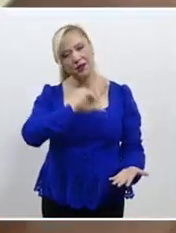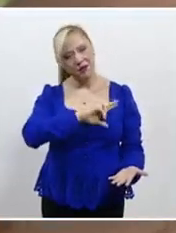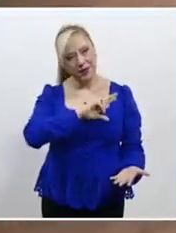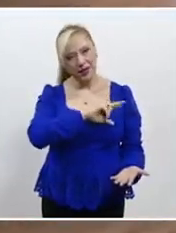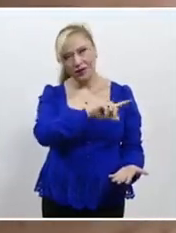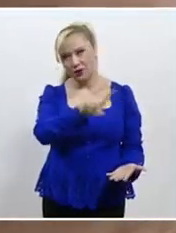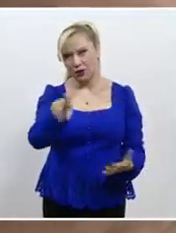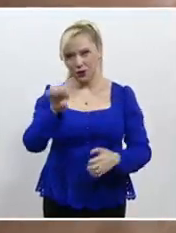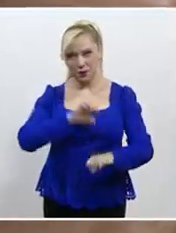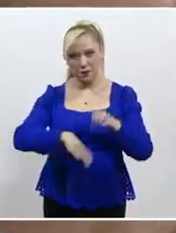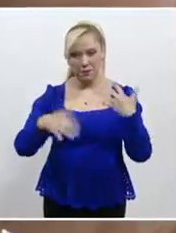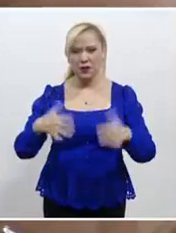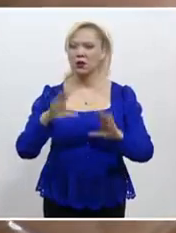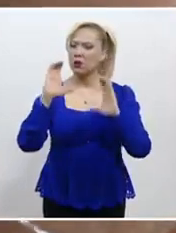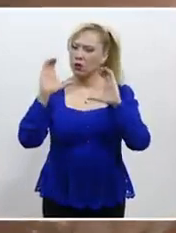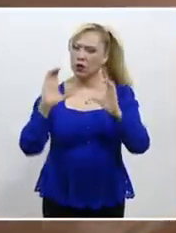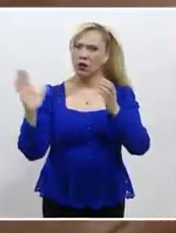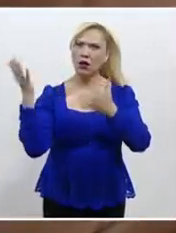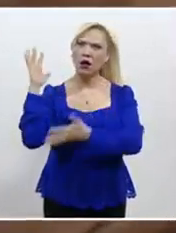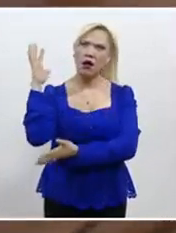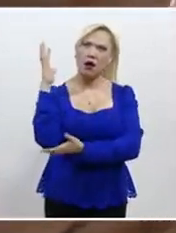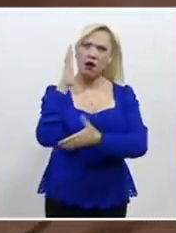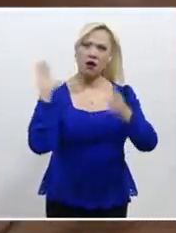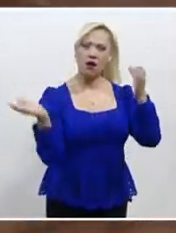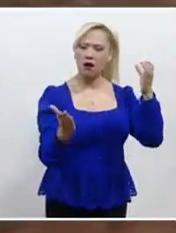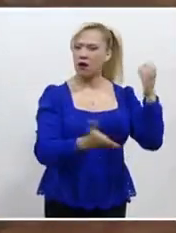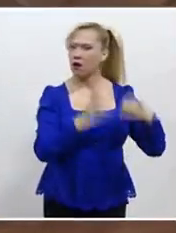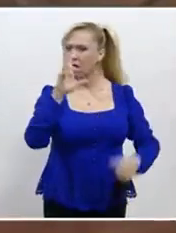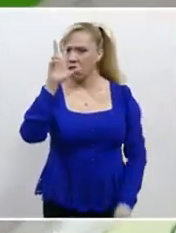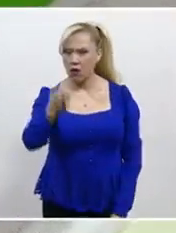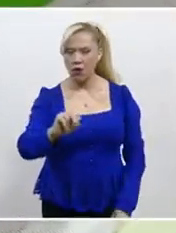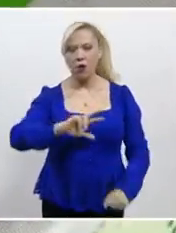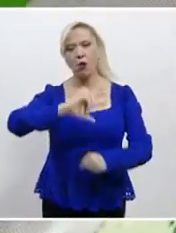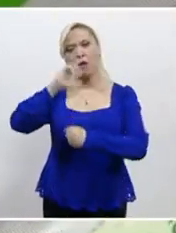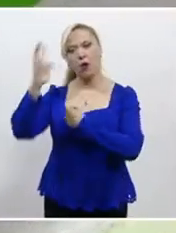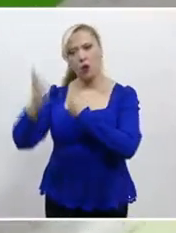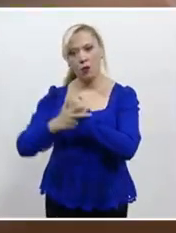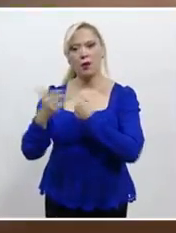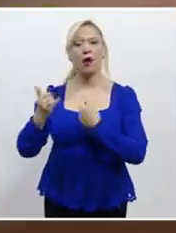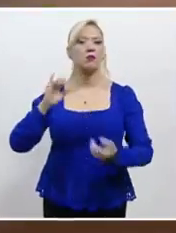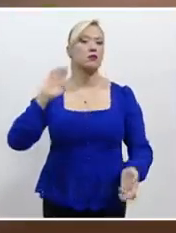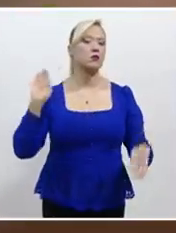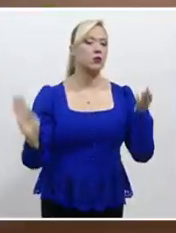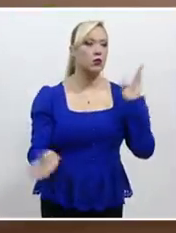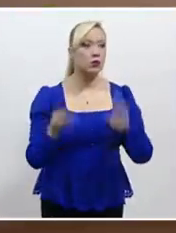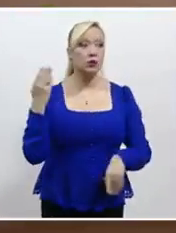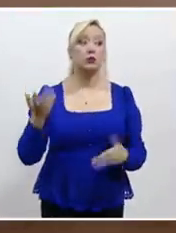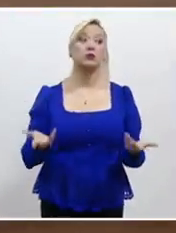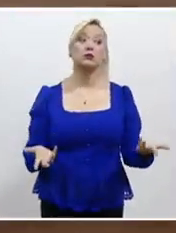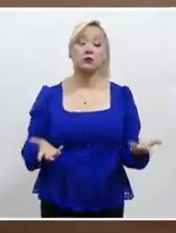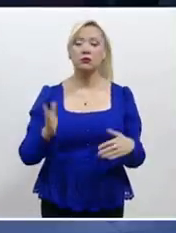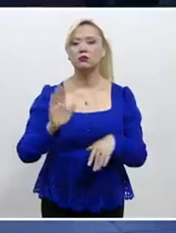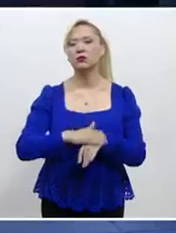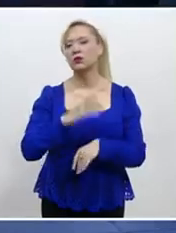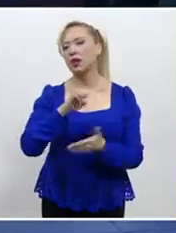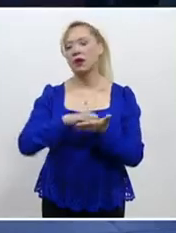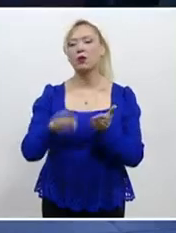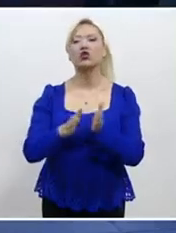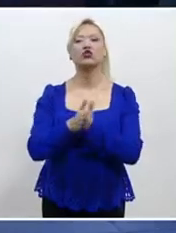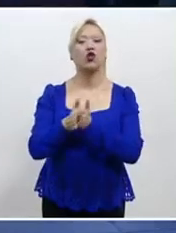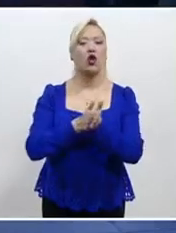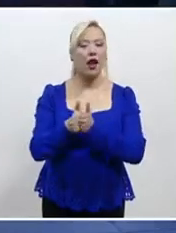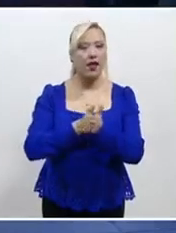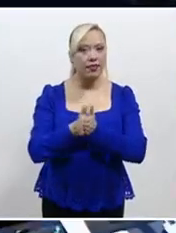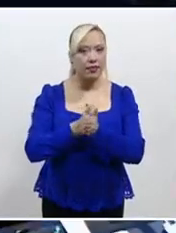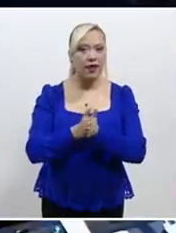deforestación o a la degradación forestal, tanto en Europa como en el resto del mundo. Esto incluye a productos como chocolate,